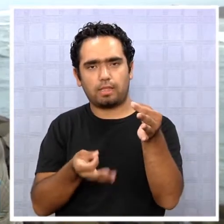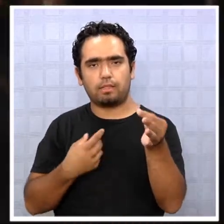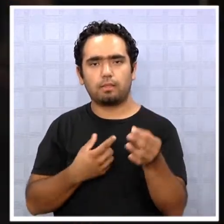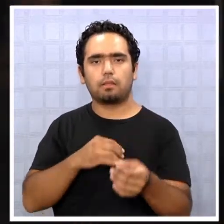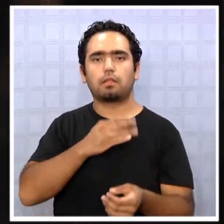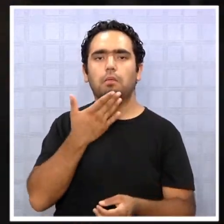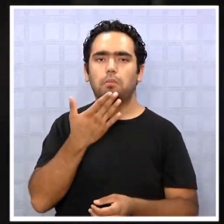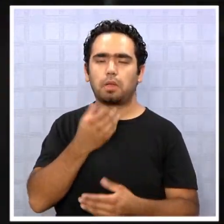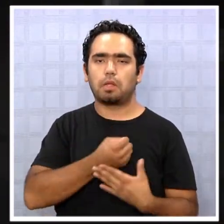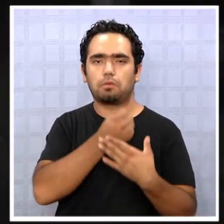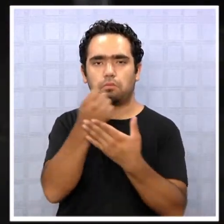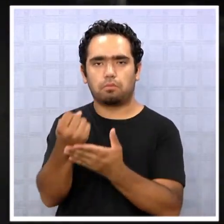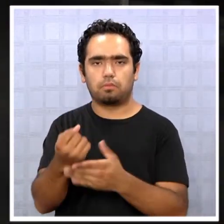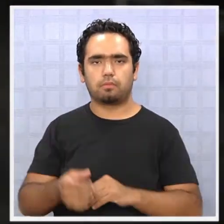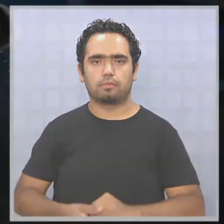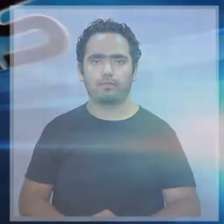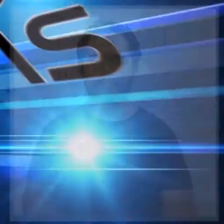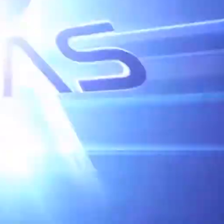por venir.